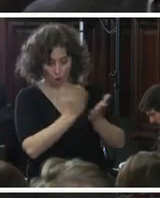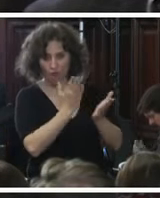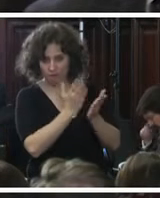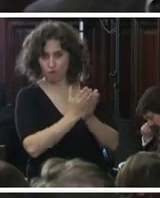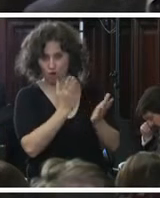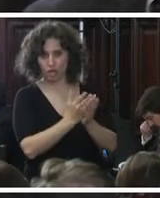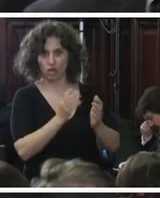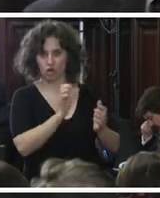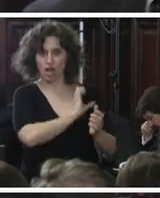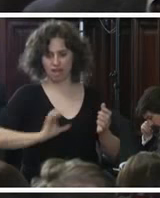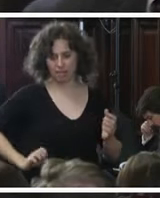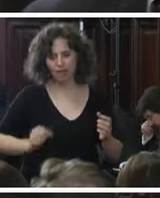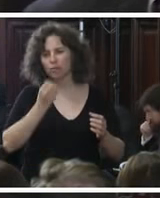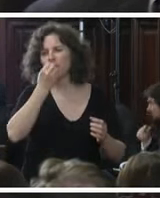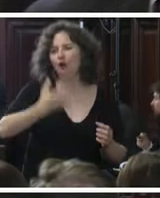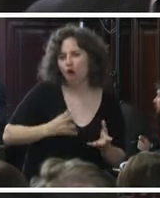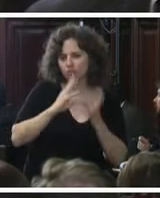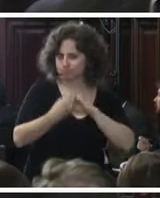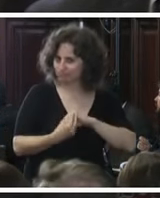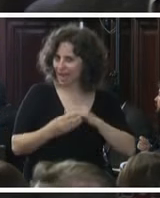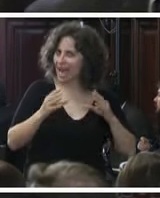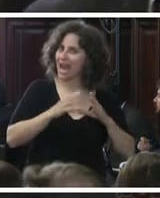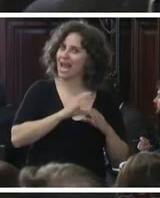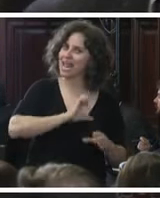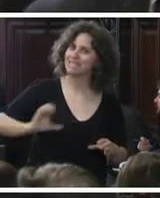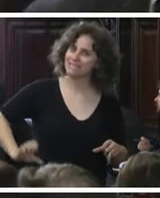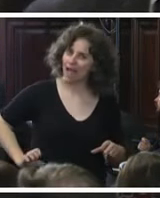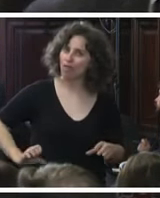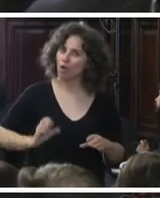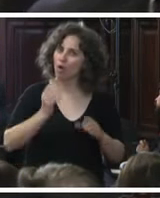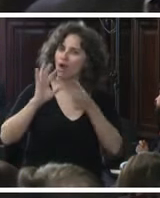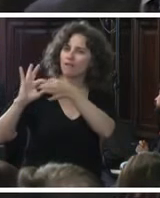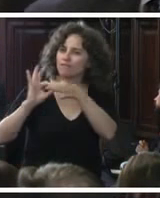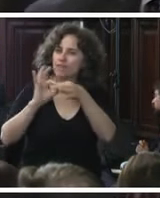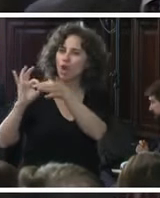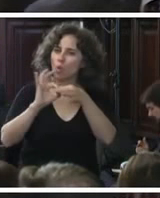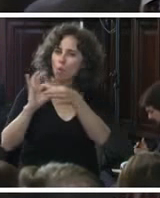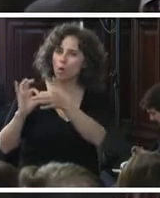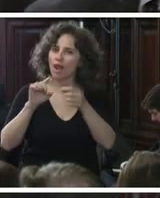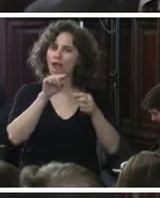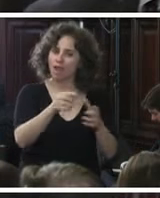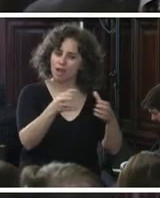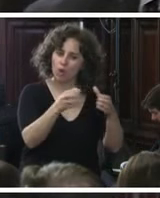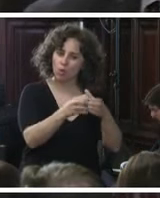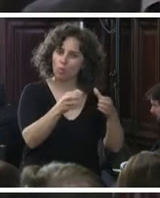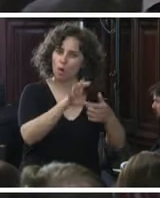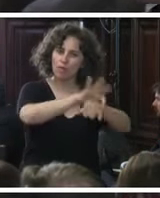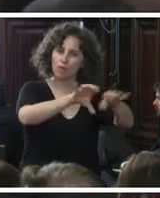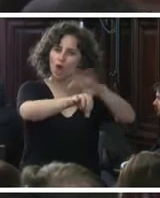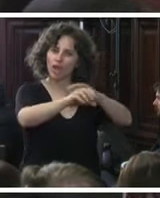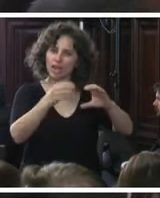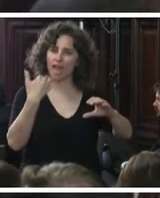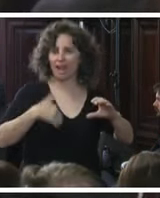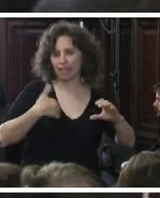con el estado no sería más adecuado que fuera el estado el que vinculara a este grupo de antropología forense de la investigación